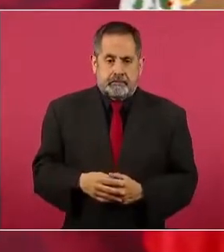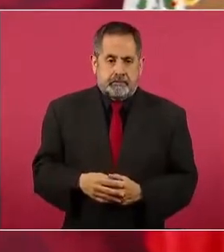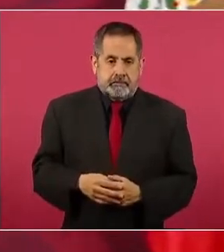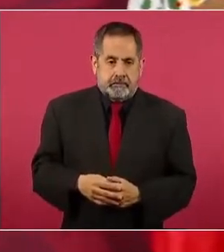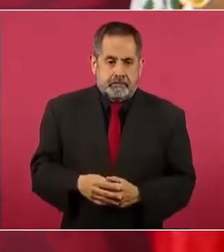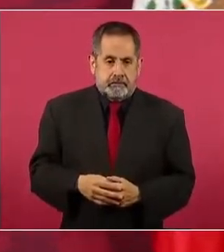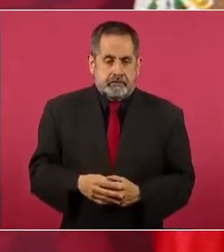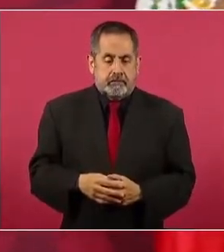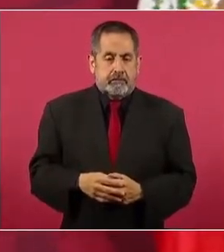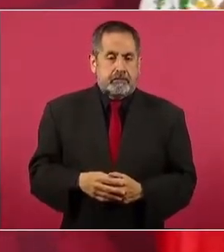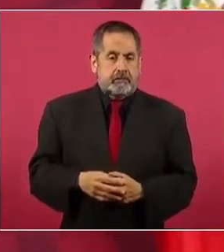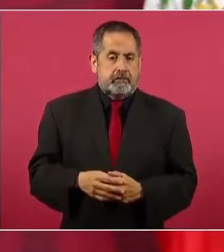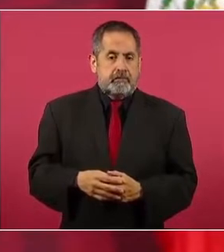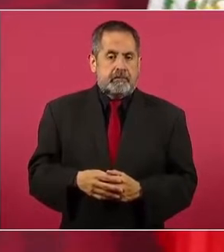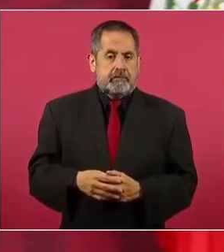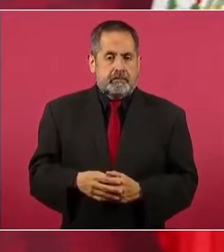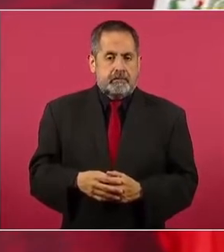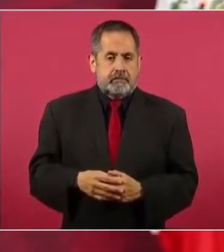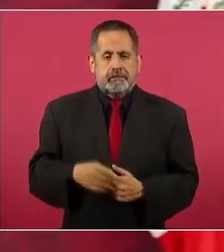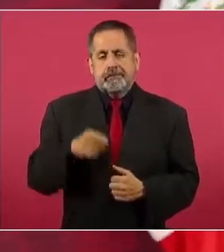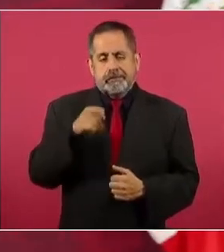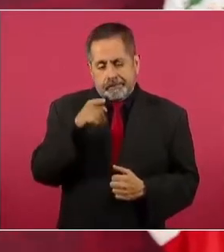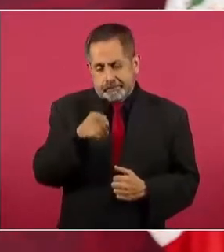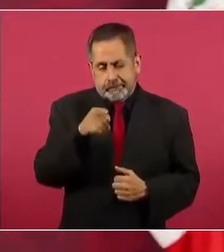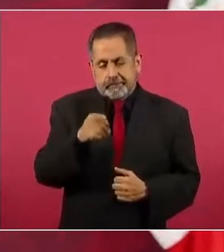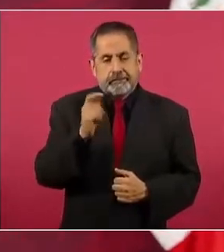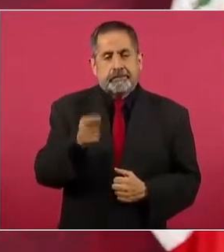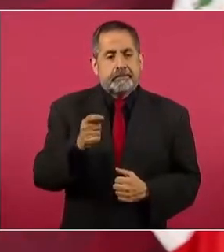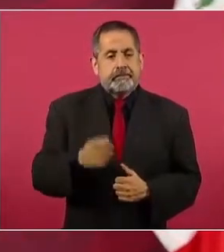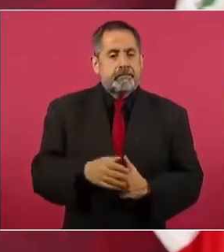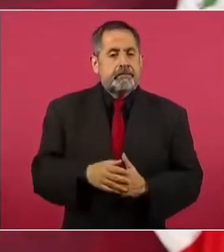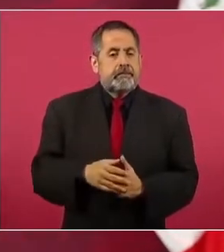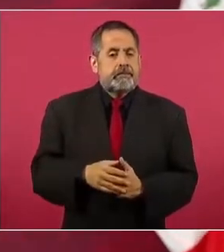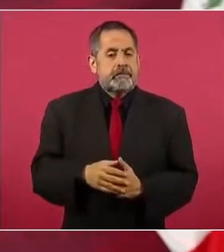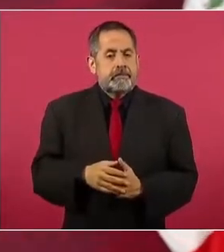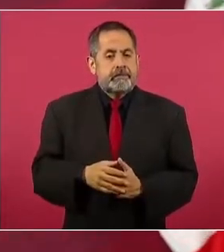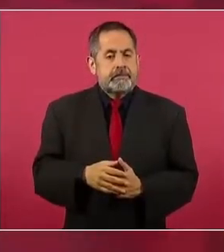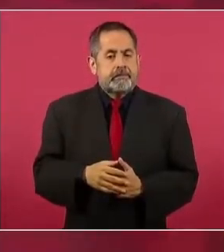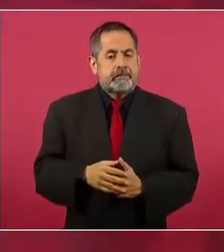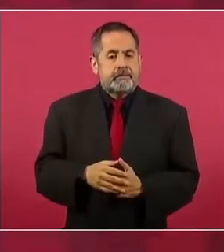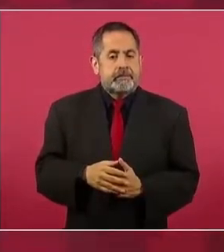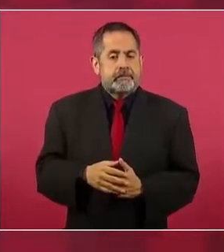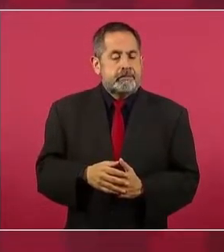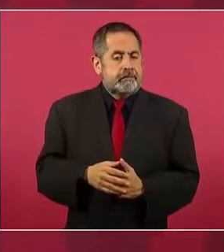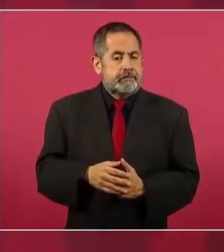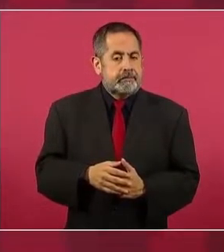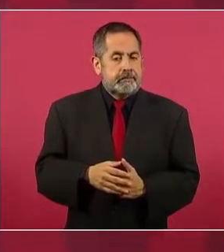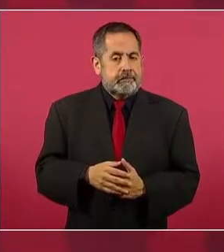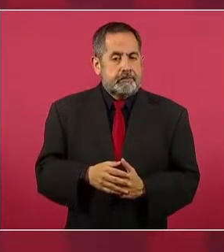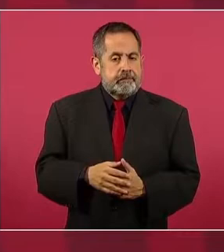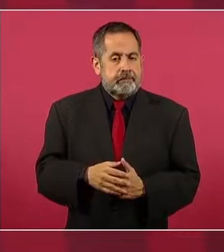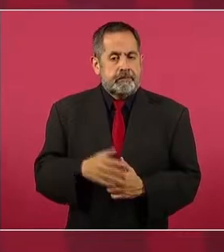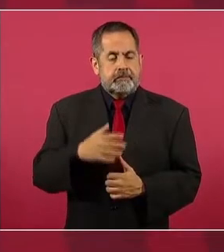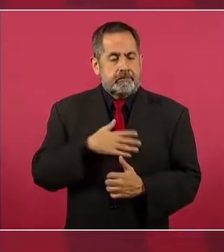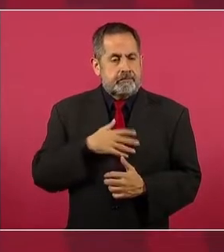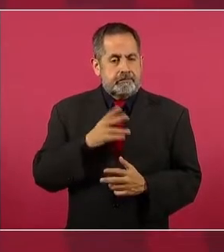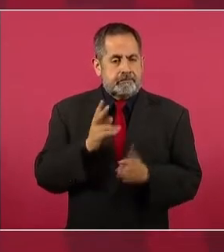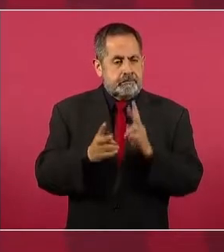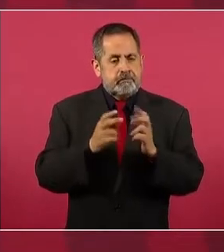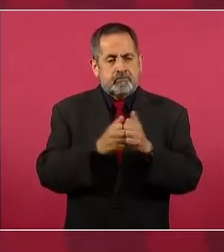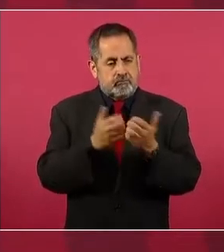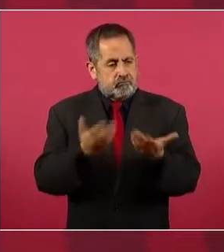Y de ahí viene mi planteamiento